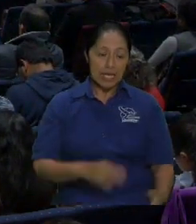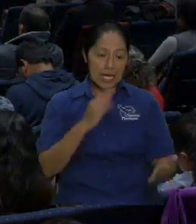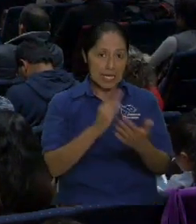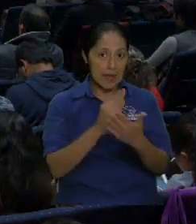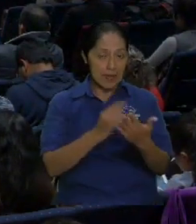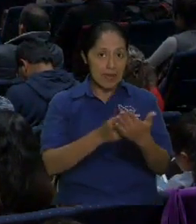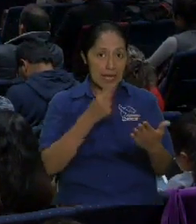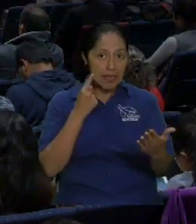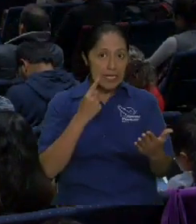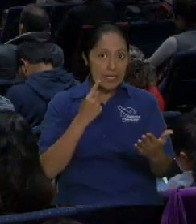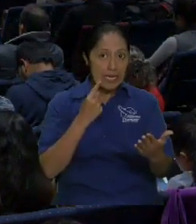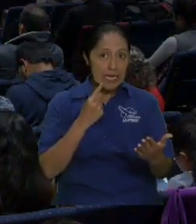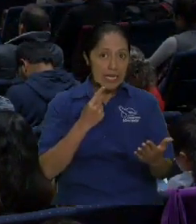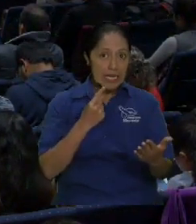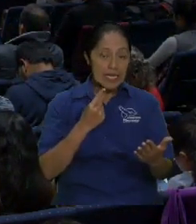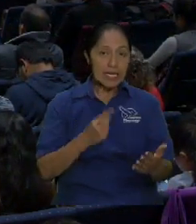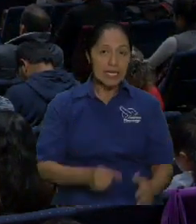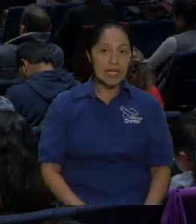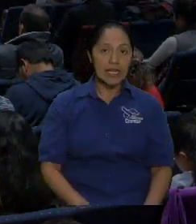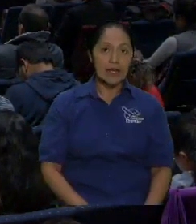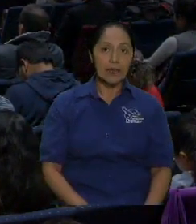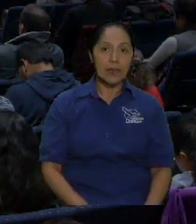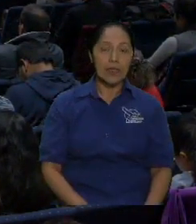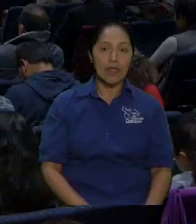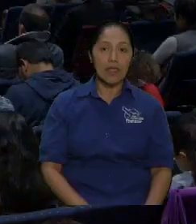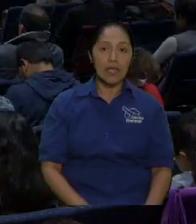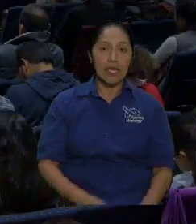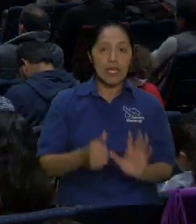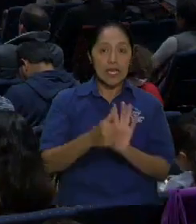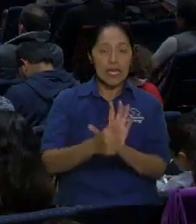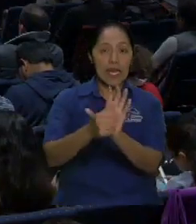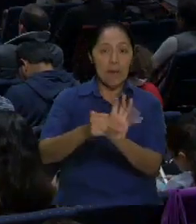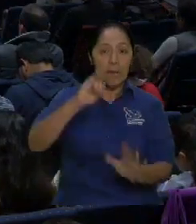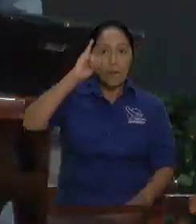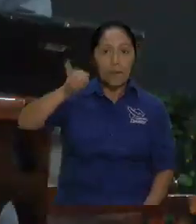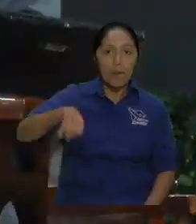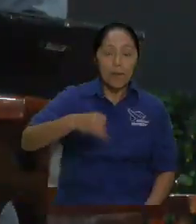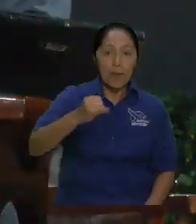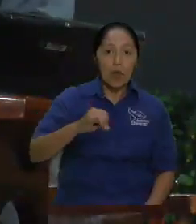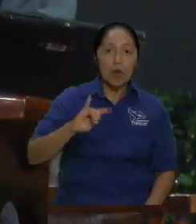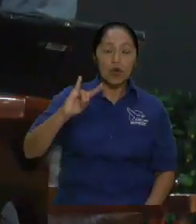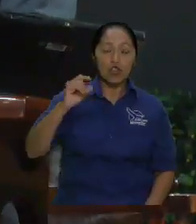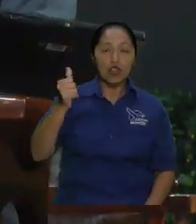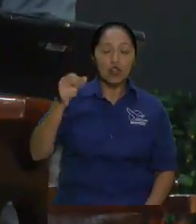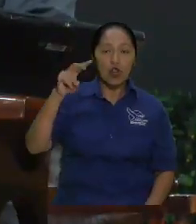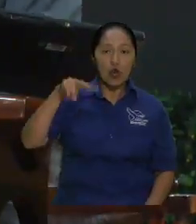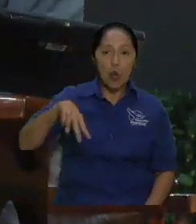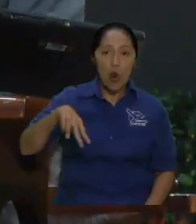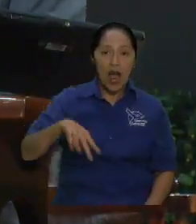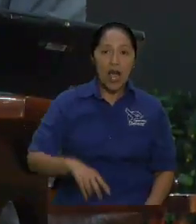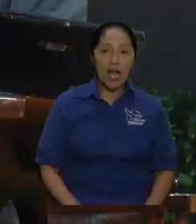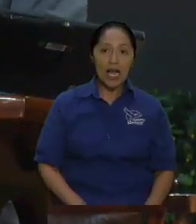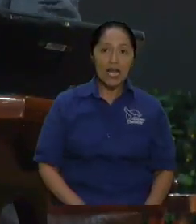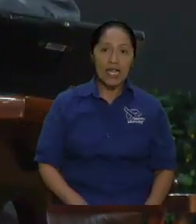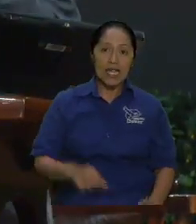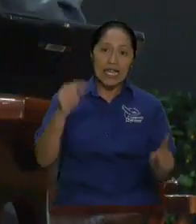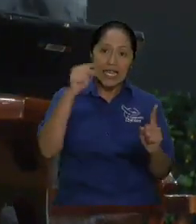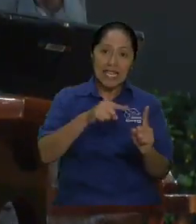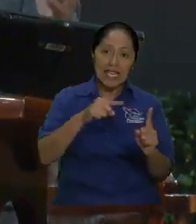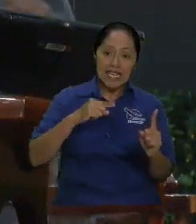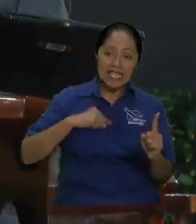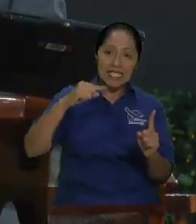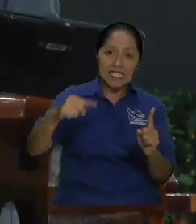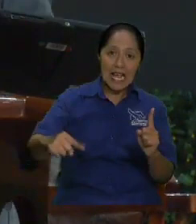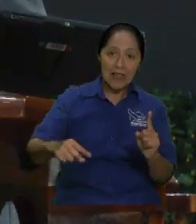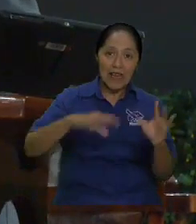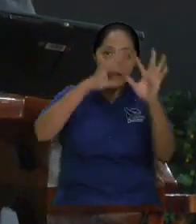Espíritu, en la isla de Patmos, ¿verdad? Que estaba preso por la palabra del Señor. Dice, yo estaba en el Espíritu, en el día del Señor. Usted le pregunta a